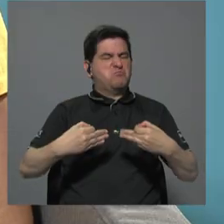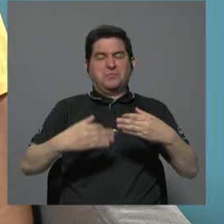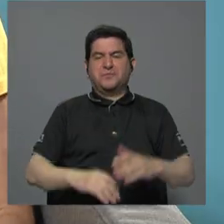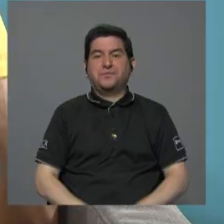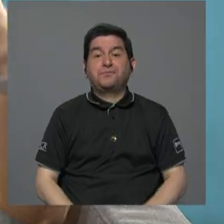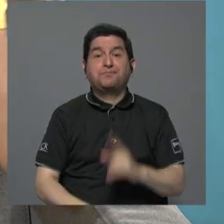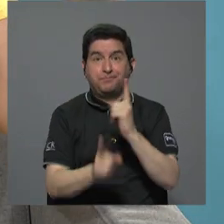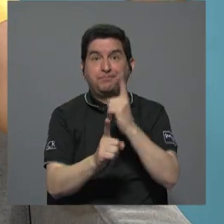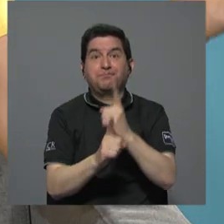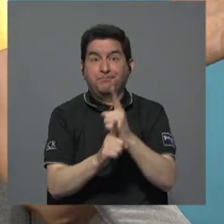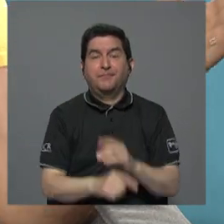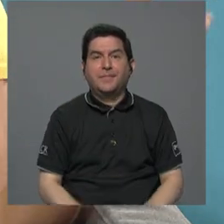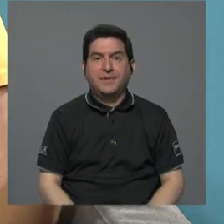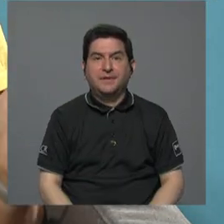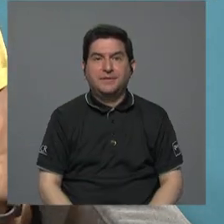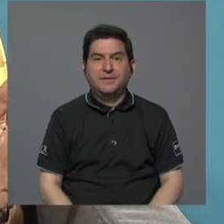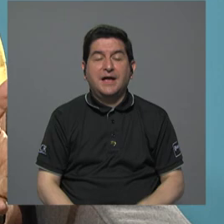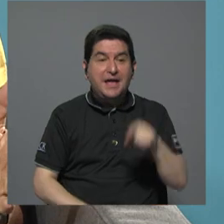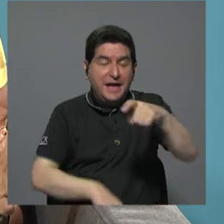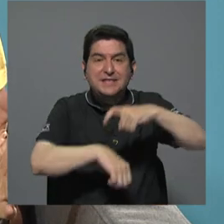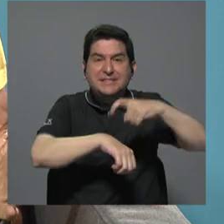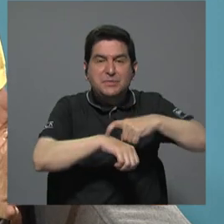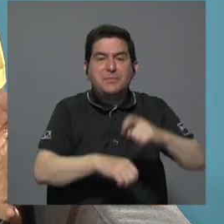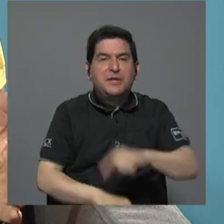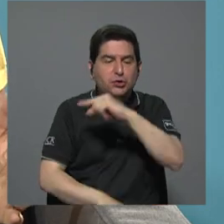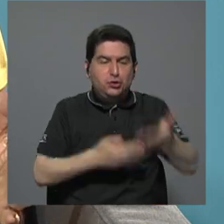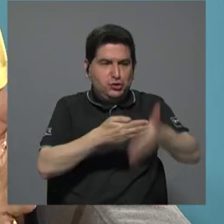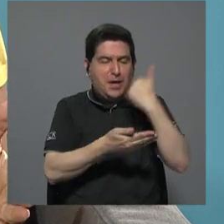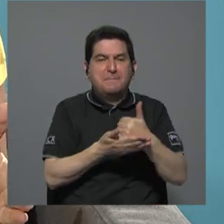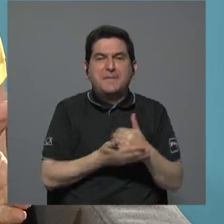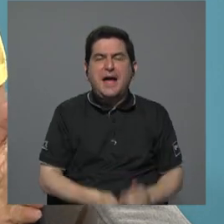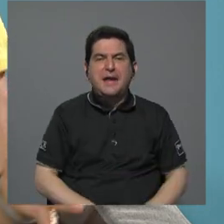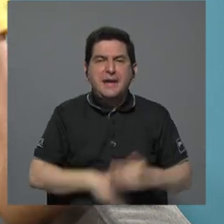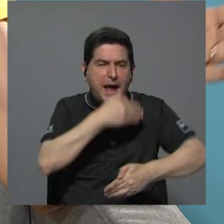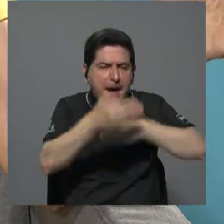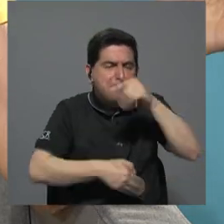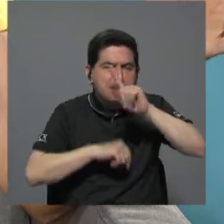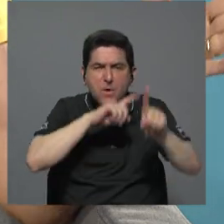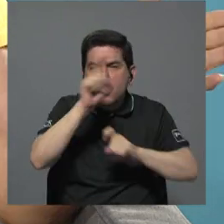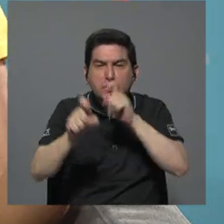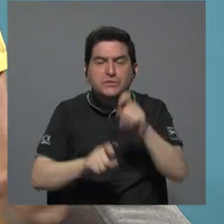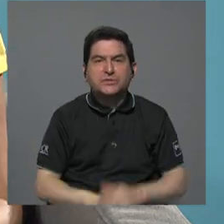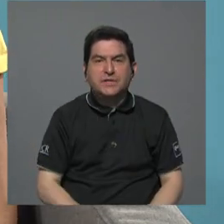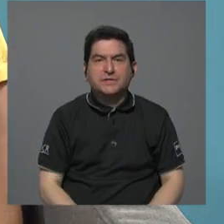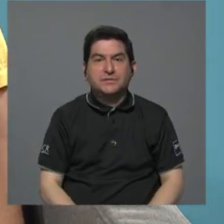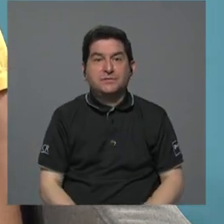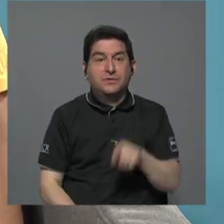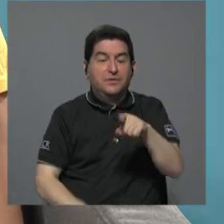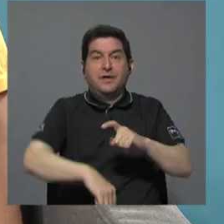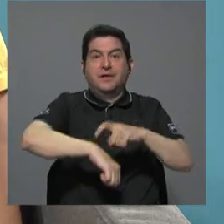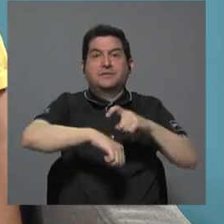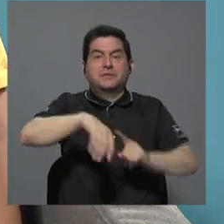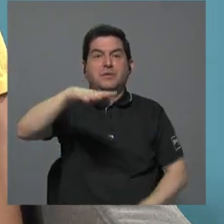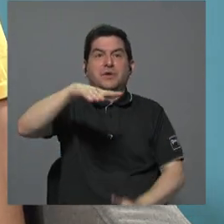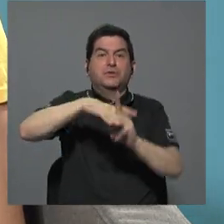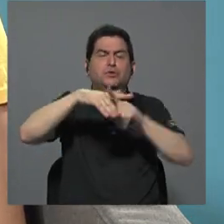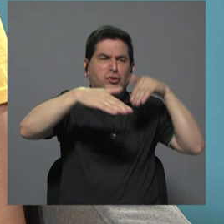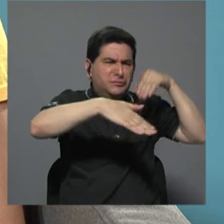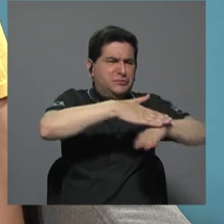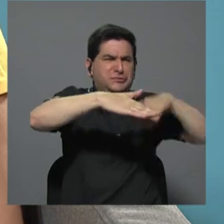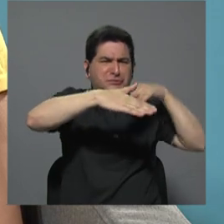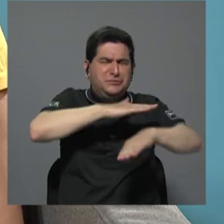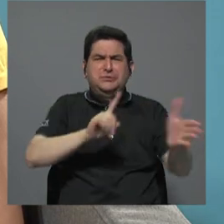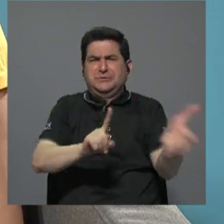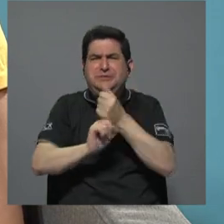afectó. Estaba recogiéndose la encuesta todavía la semana pasada y estábamos en pleno proceso de allanamiento y